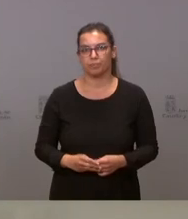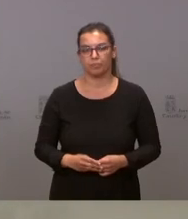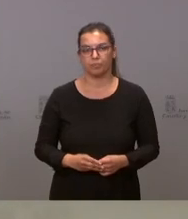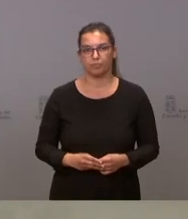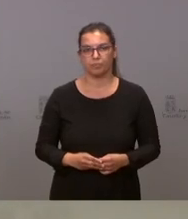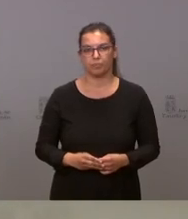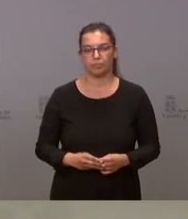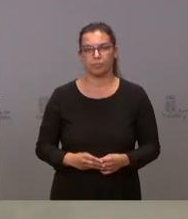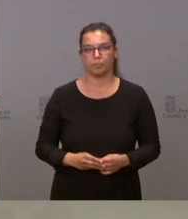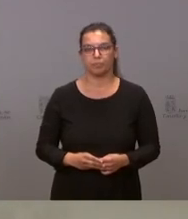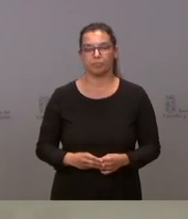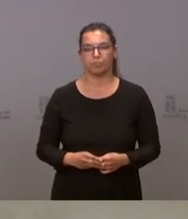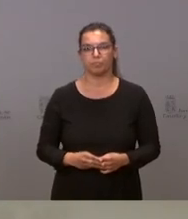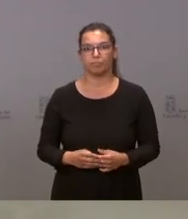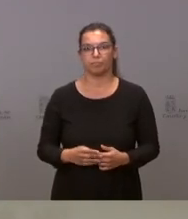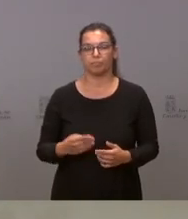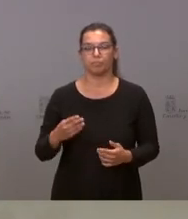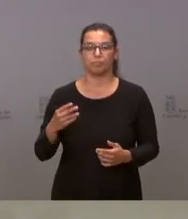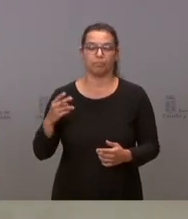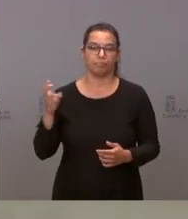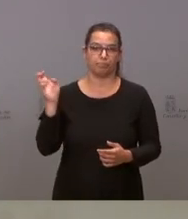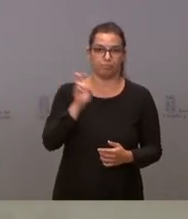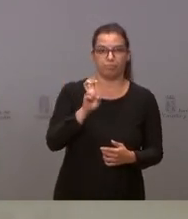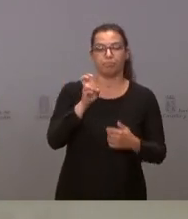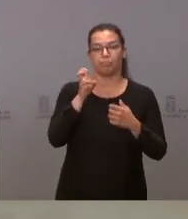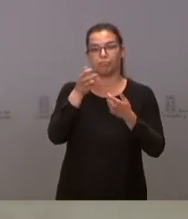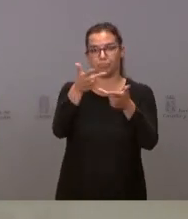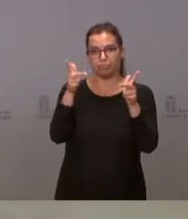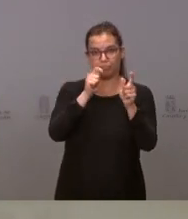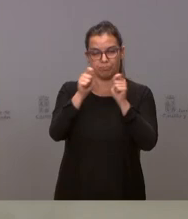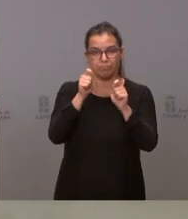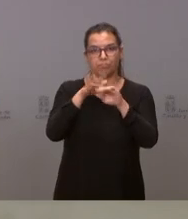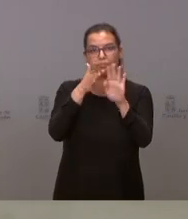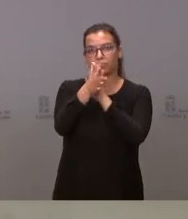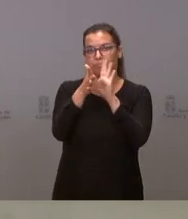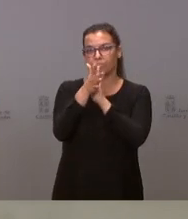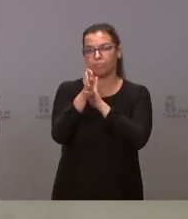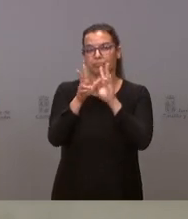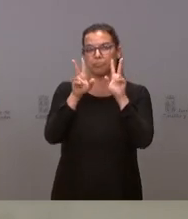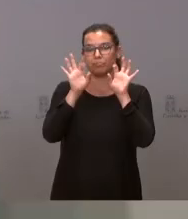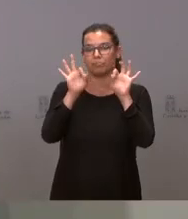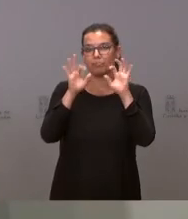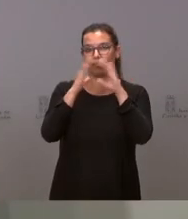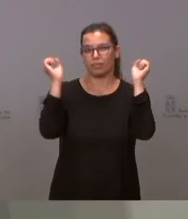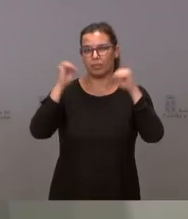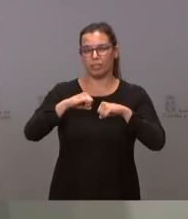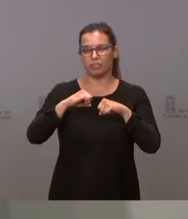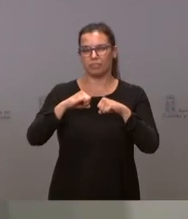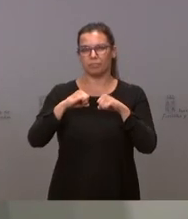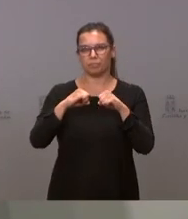Comparecemos para dar cuenta de los acuerdos del Consejo de Gobierno de hoy,